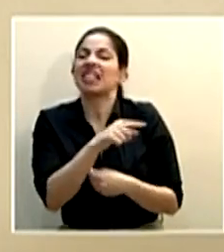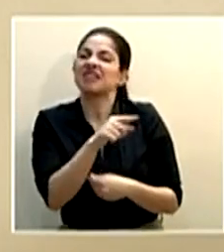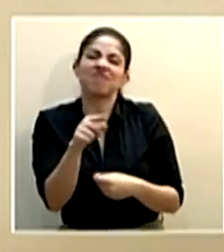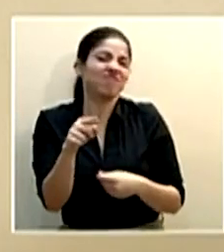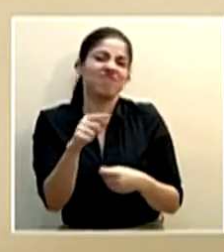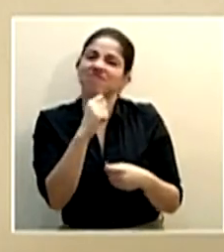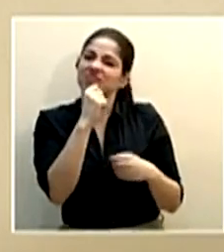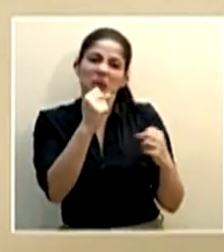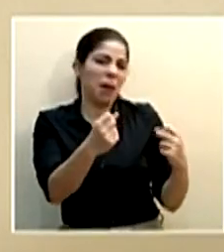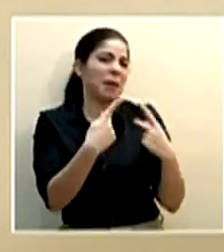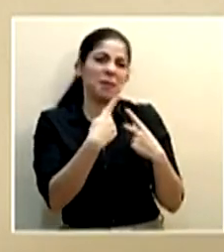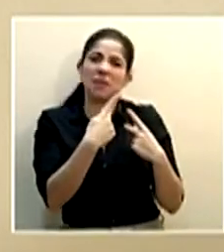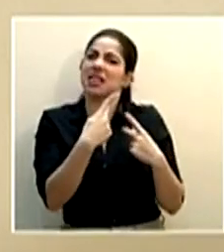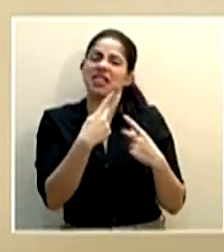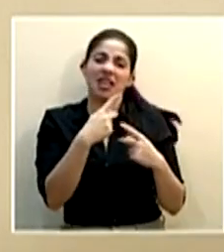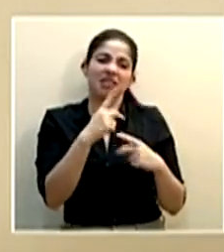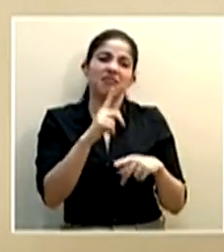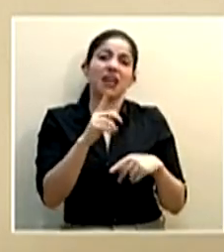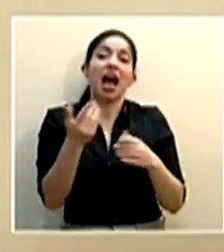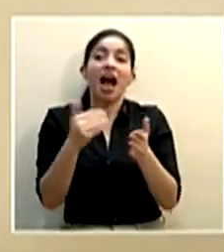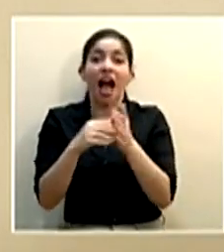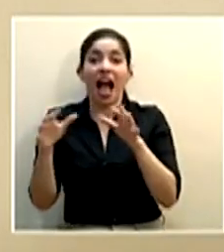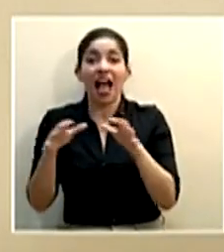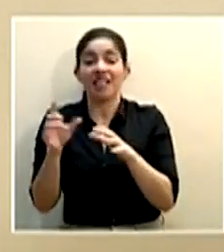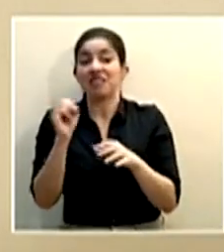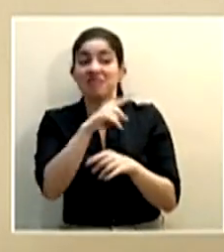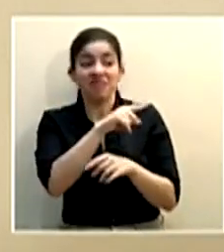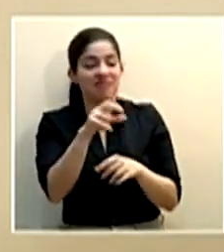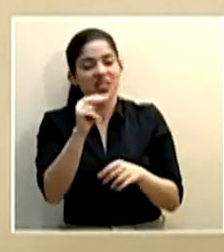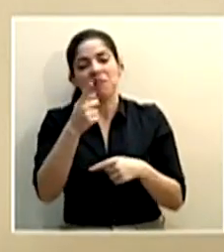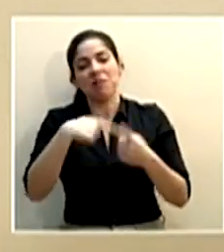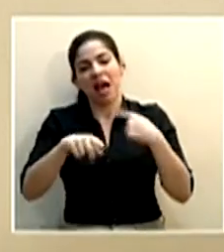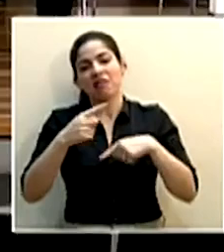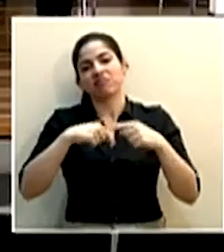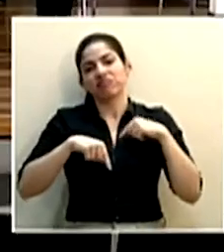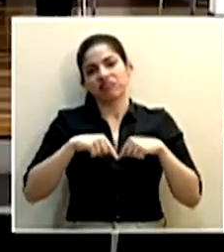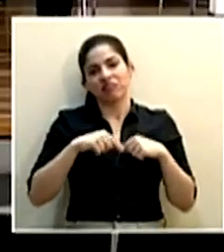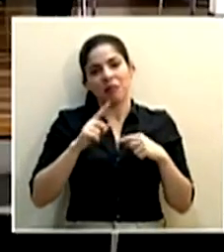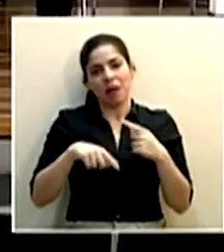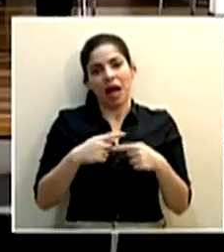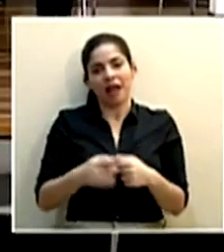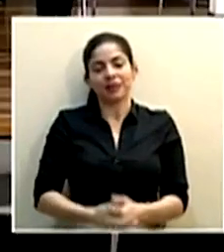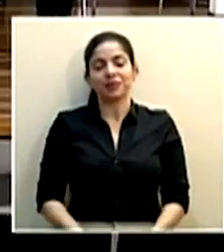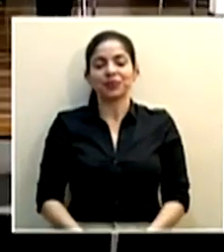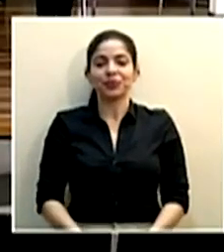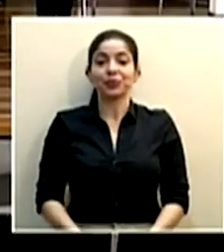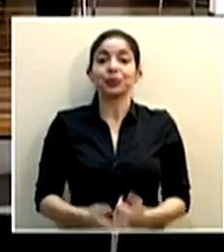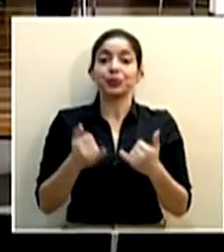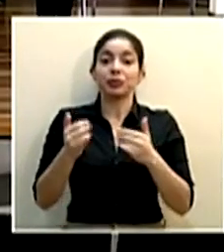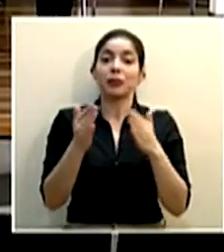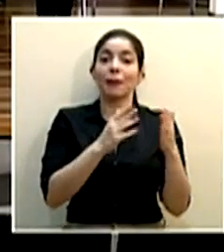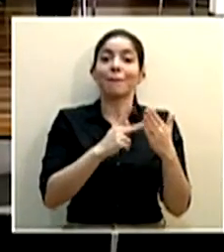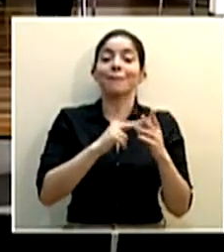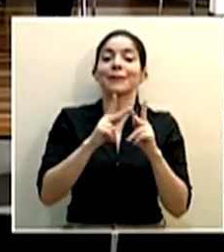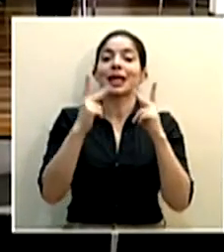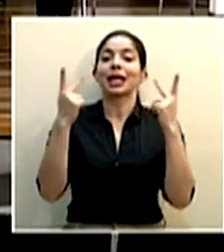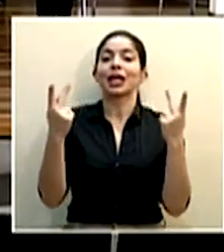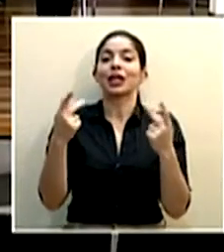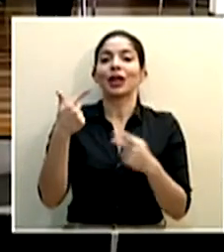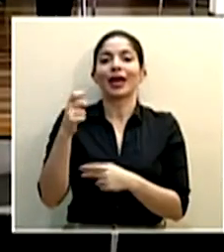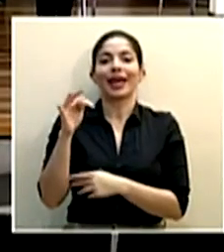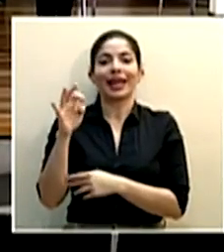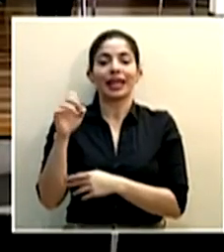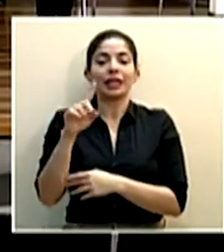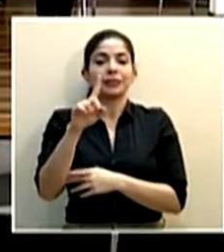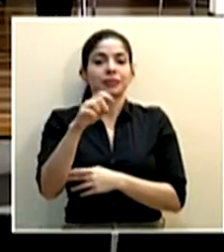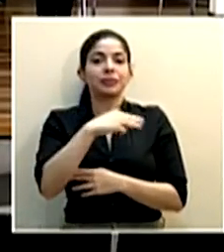y más bien seguir retomando actividades sino todo lo contrario ir para atrás continuamos con el periódico gente que tiene una consulta al